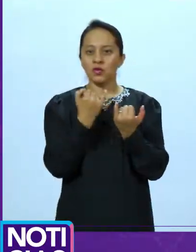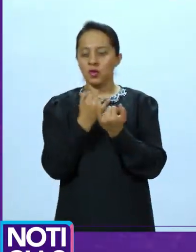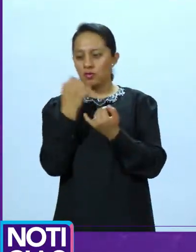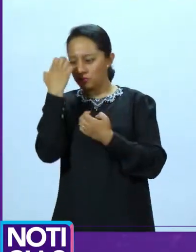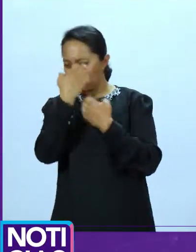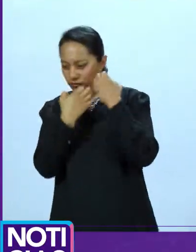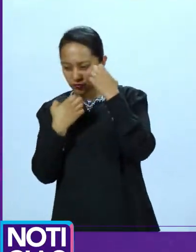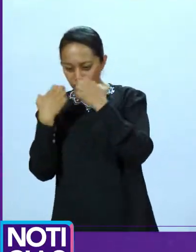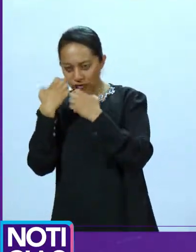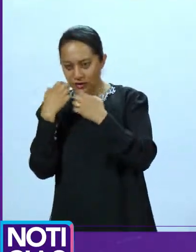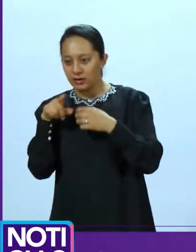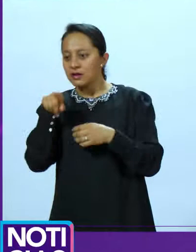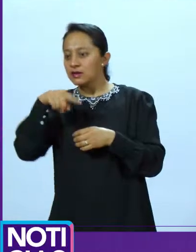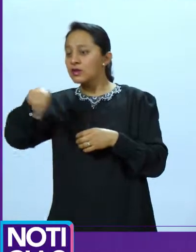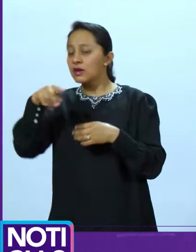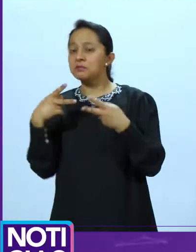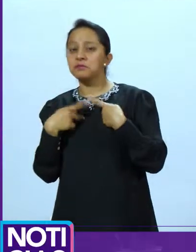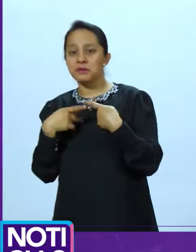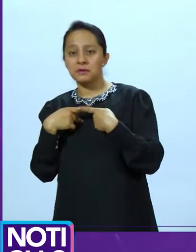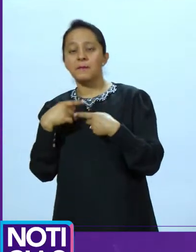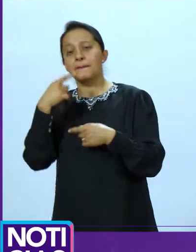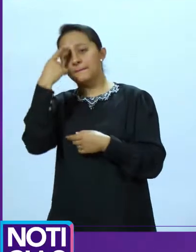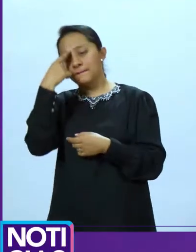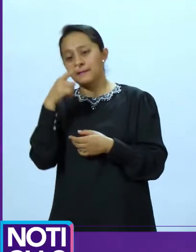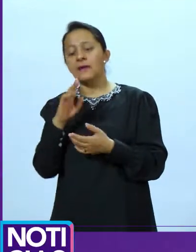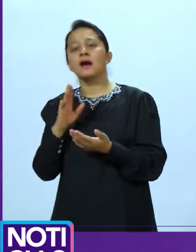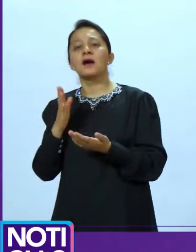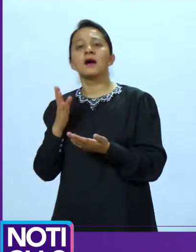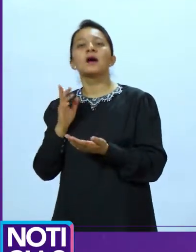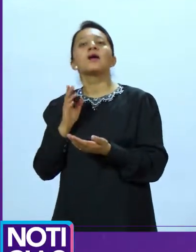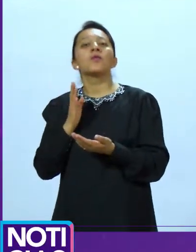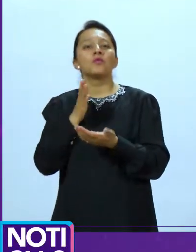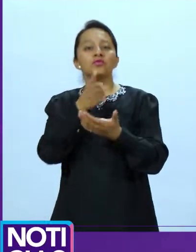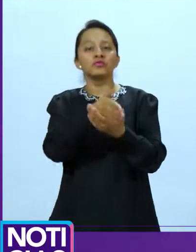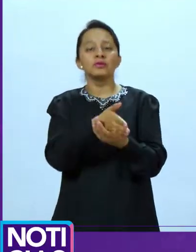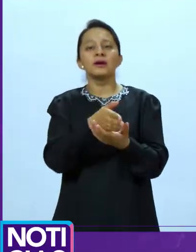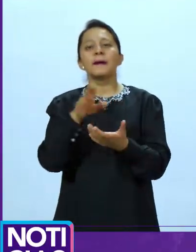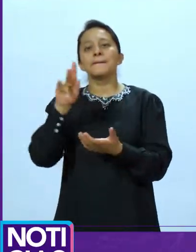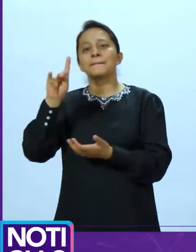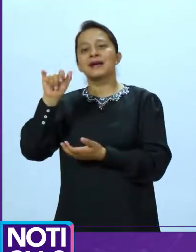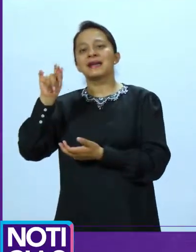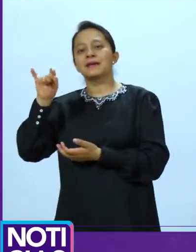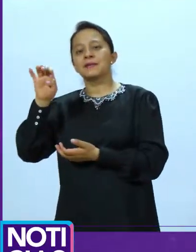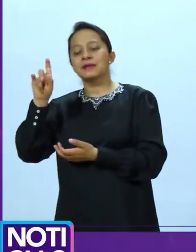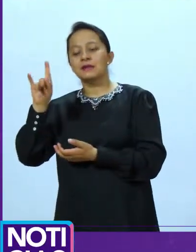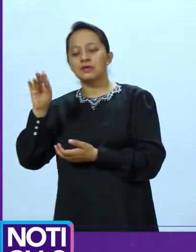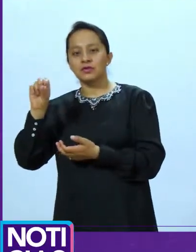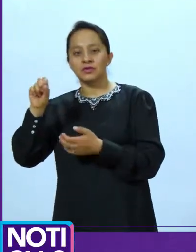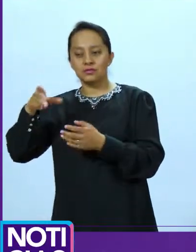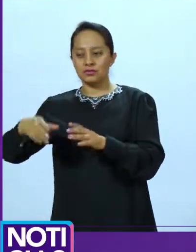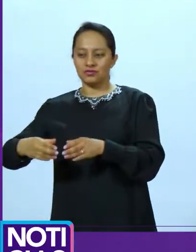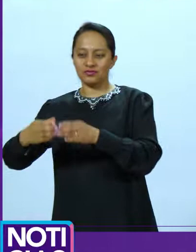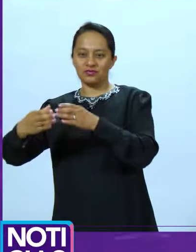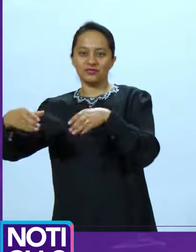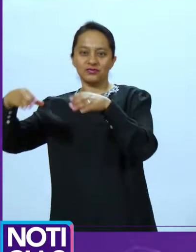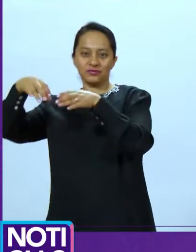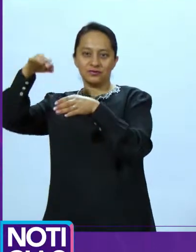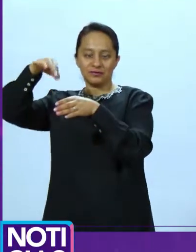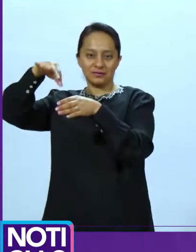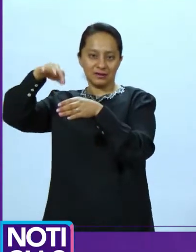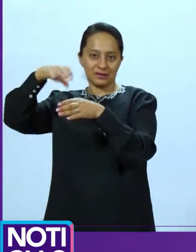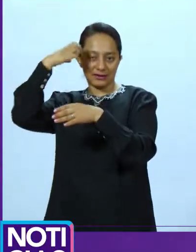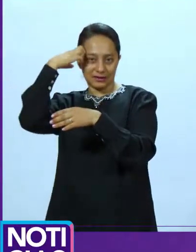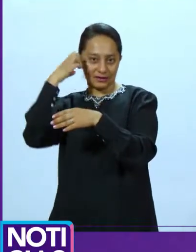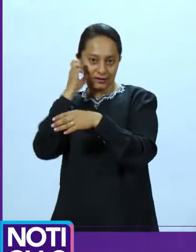considerar la aplicación de parquímetros en el centro histórico, el gobierno municipal procedería a establecer este sistema en los cajones